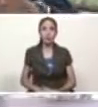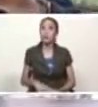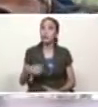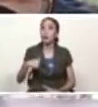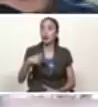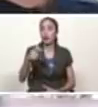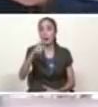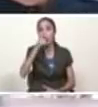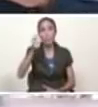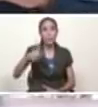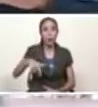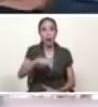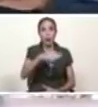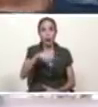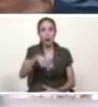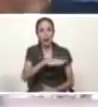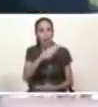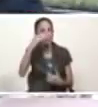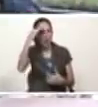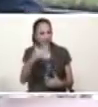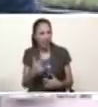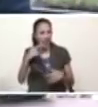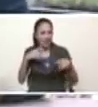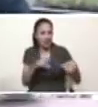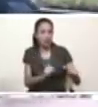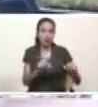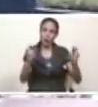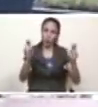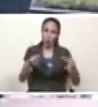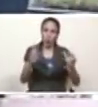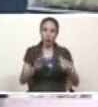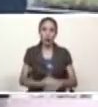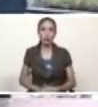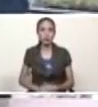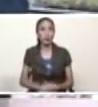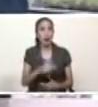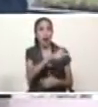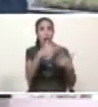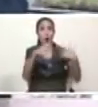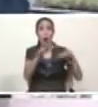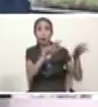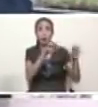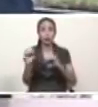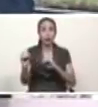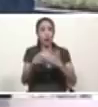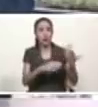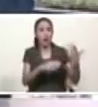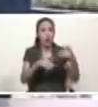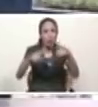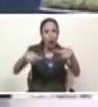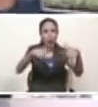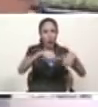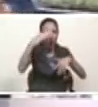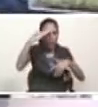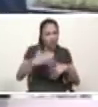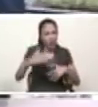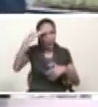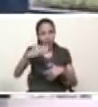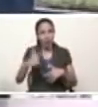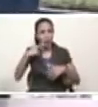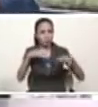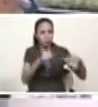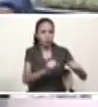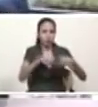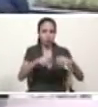con bases militares en el mundo como usted si tiene señor Pence 800 bases militares en el mundo y ocupan